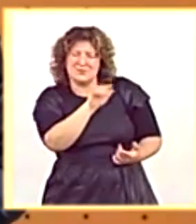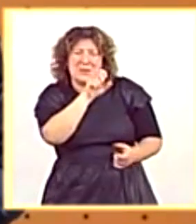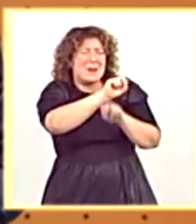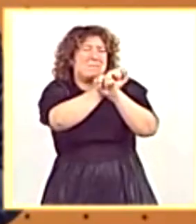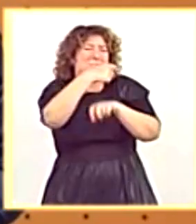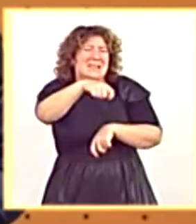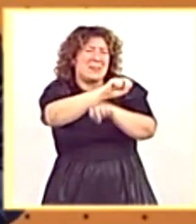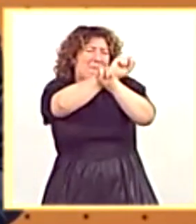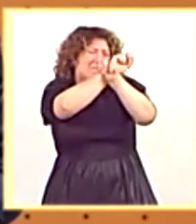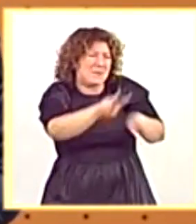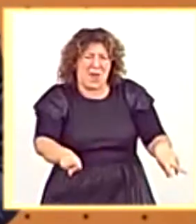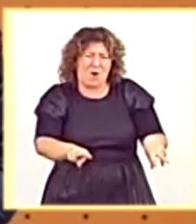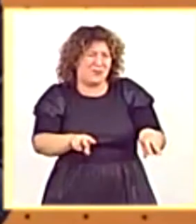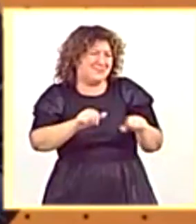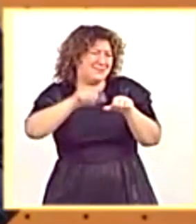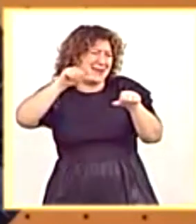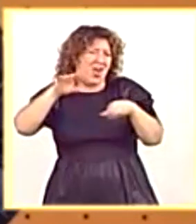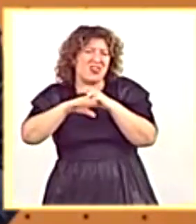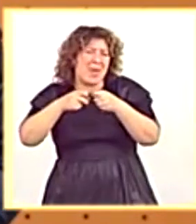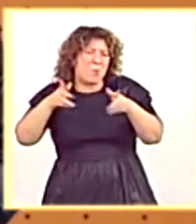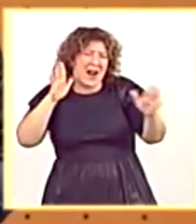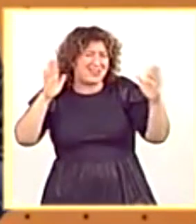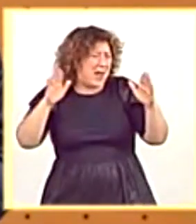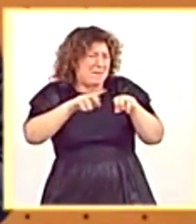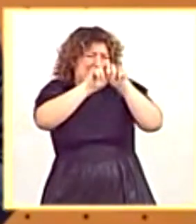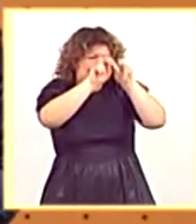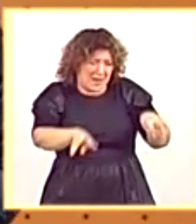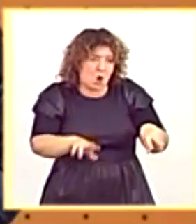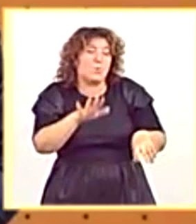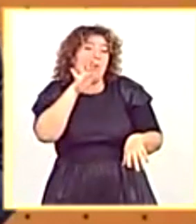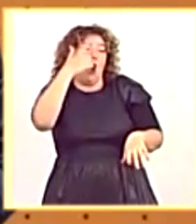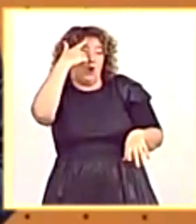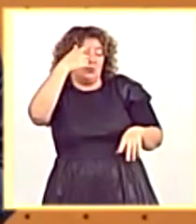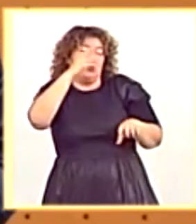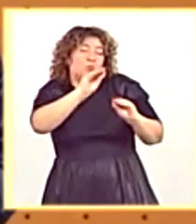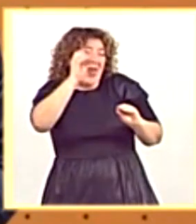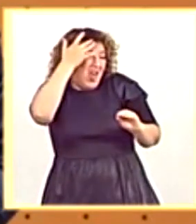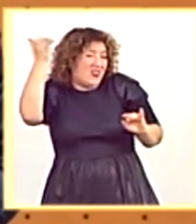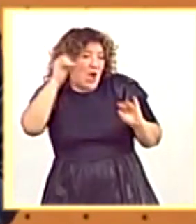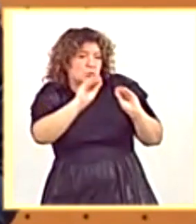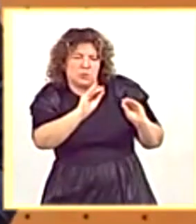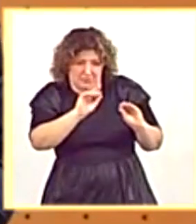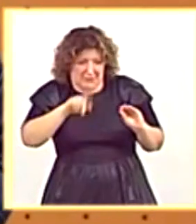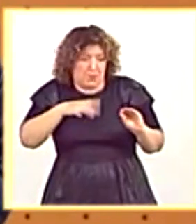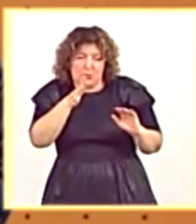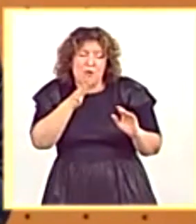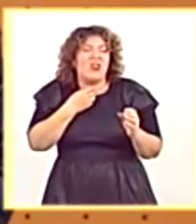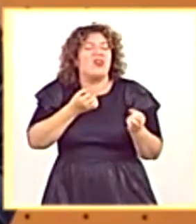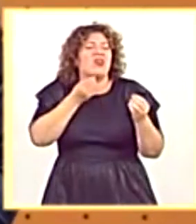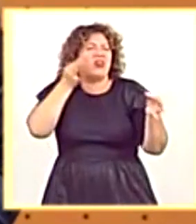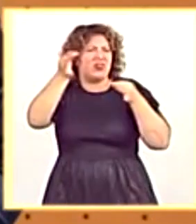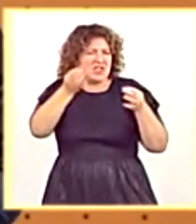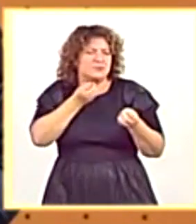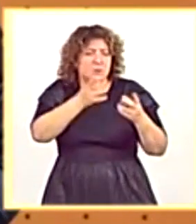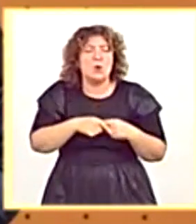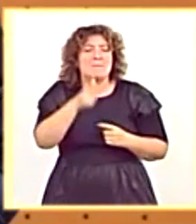peor presidente de la democracia. Y no por convicción, que también, sino por los datos que avalan nuestra crítica. Mayor